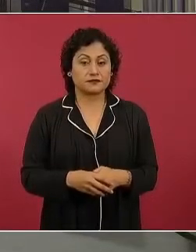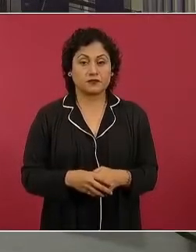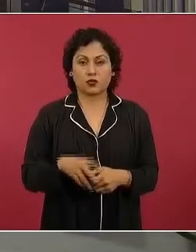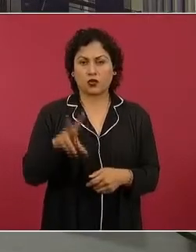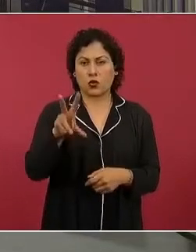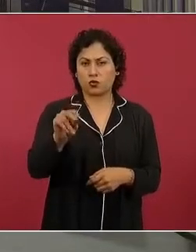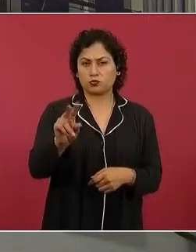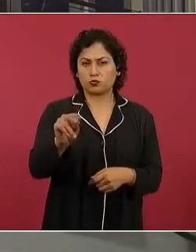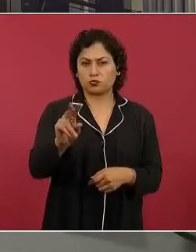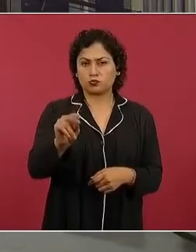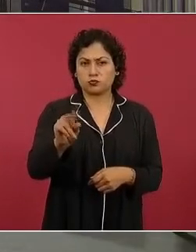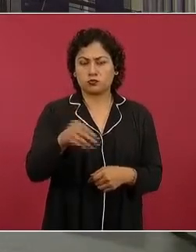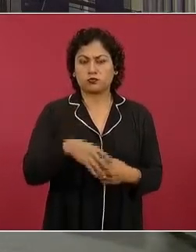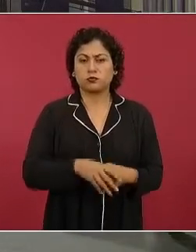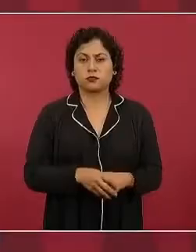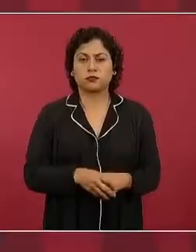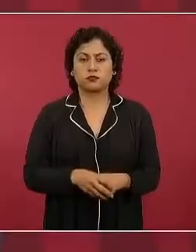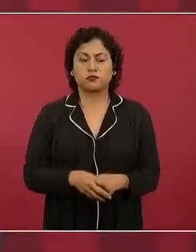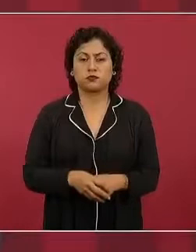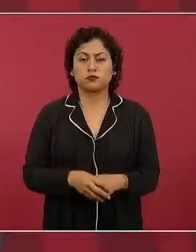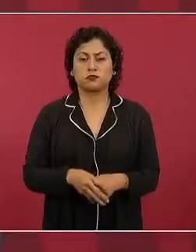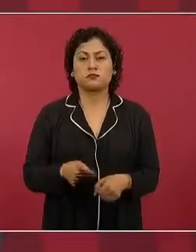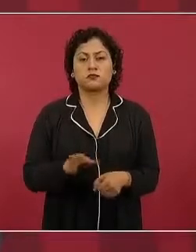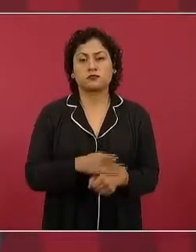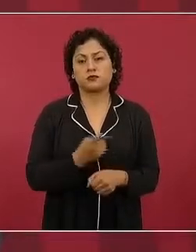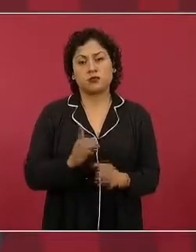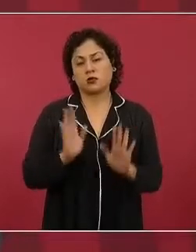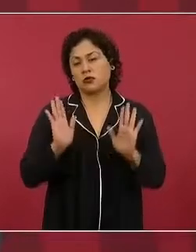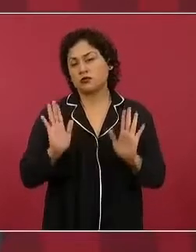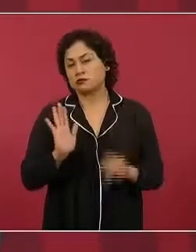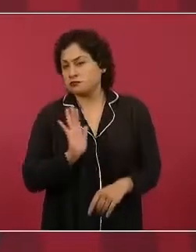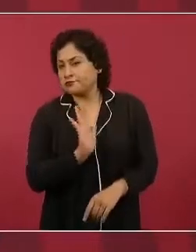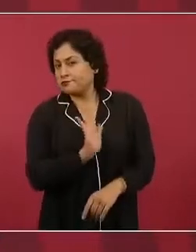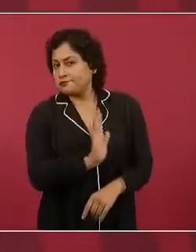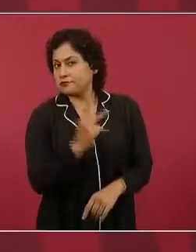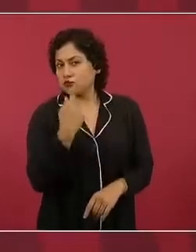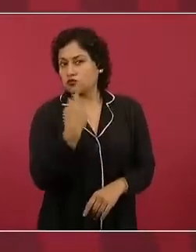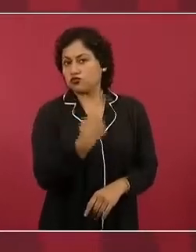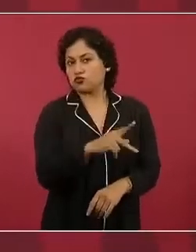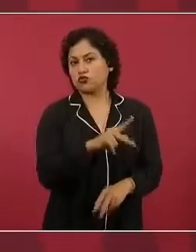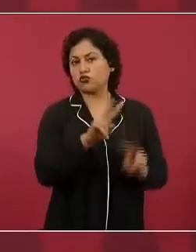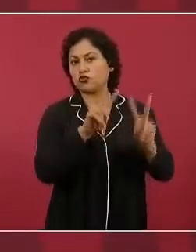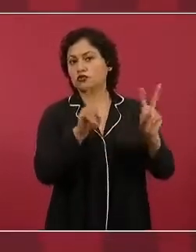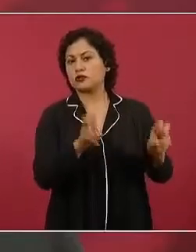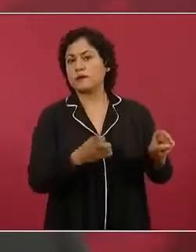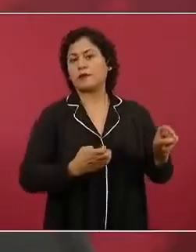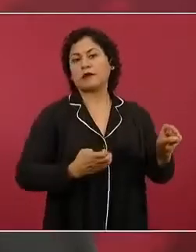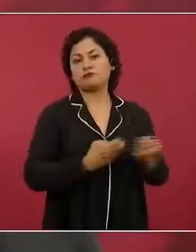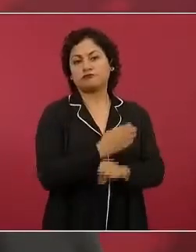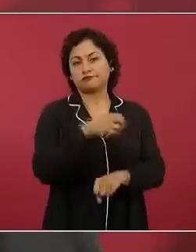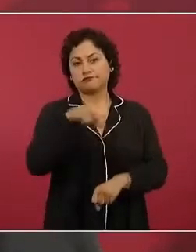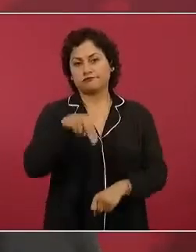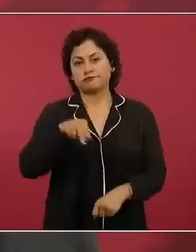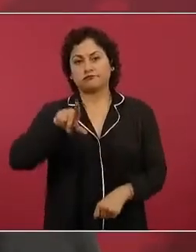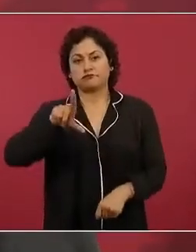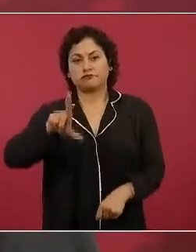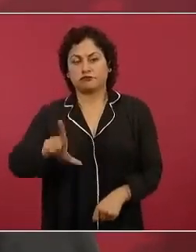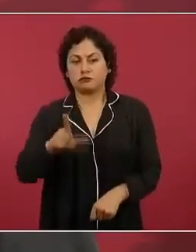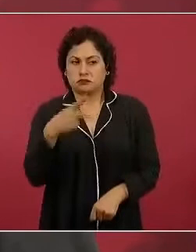No, porque es un asunto de Nuevo León. Es la soberanía